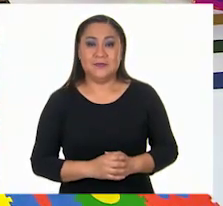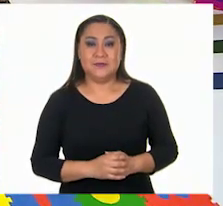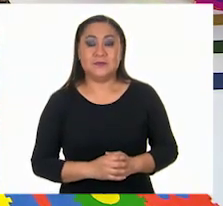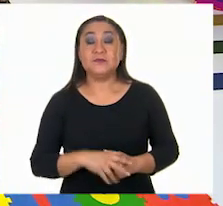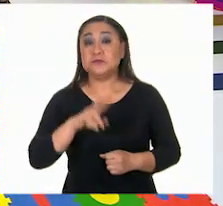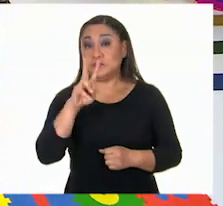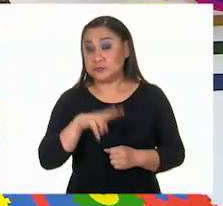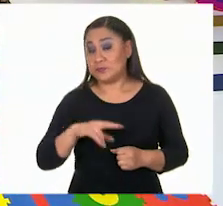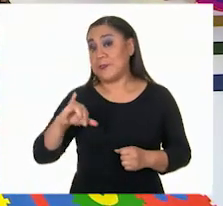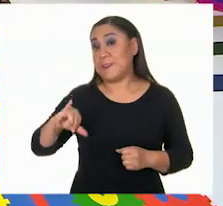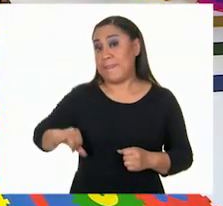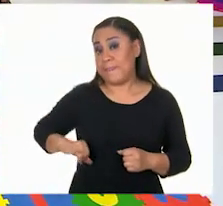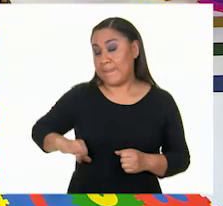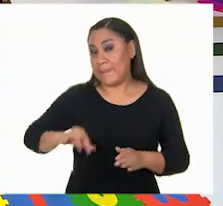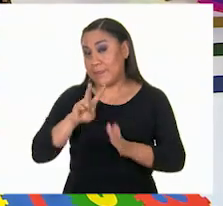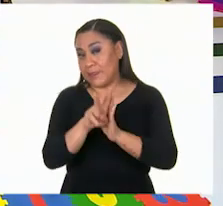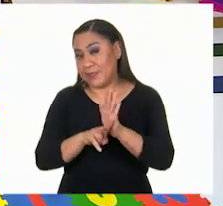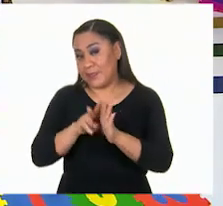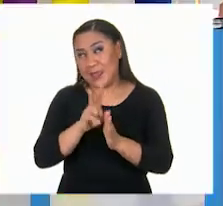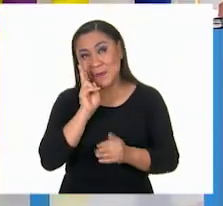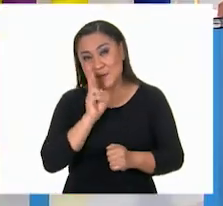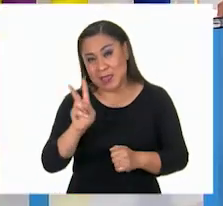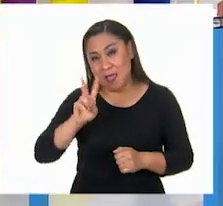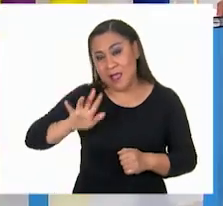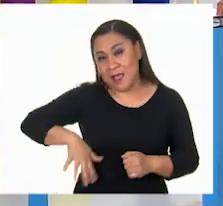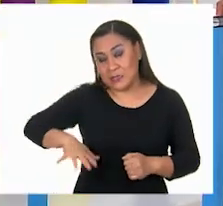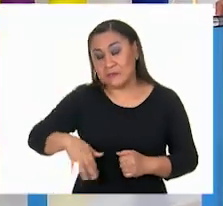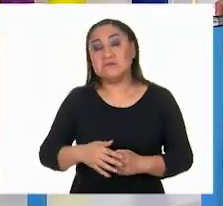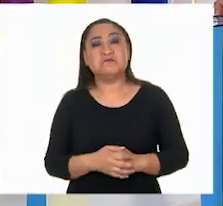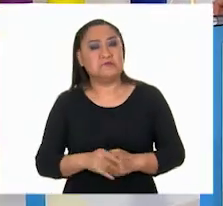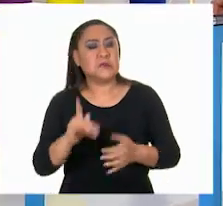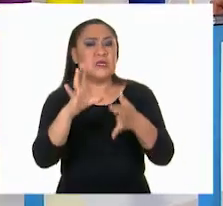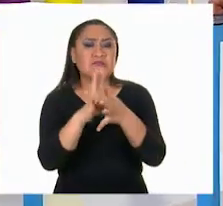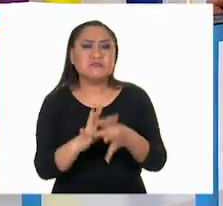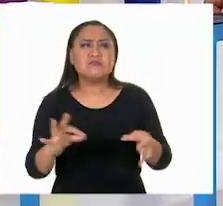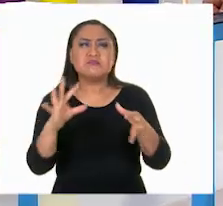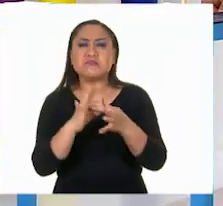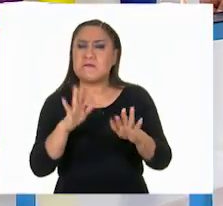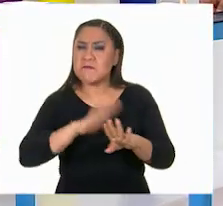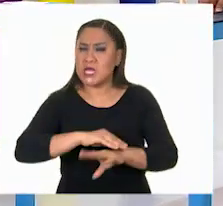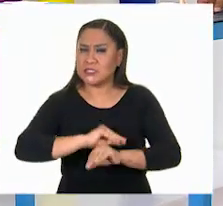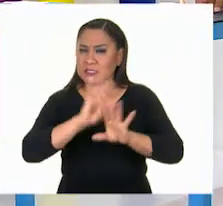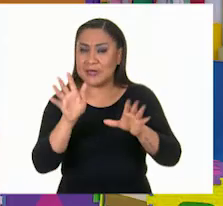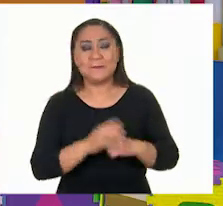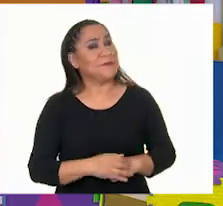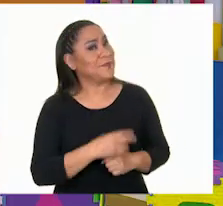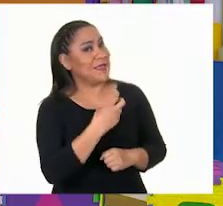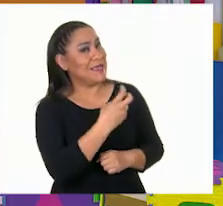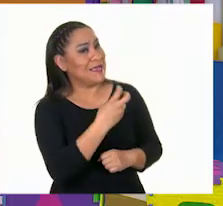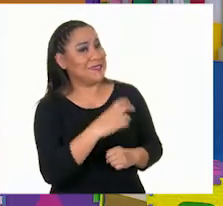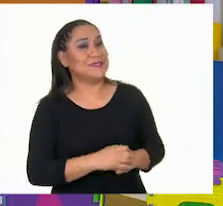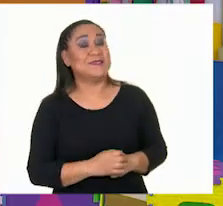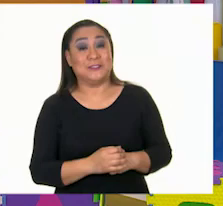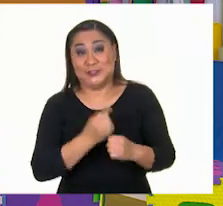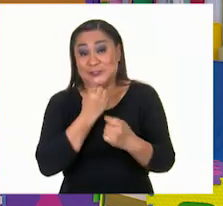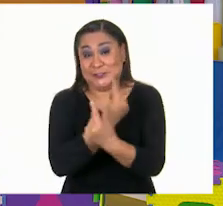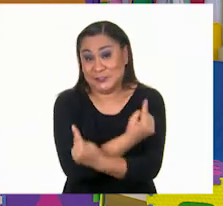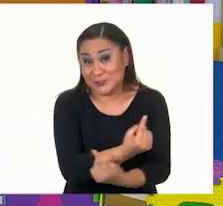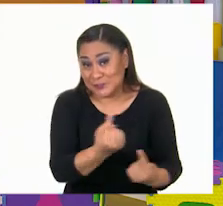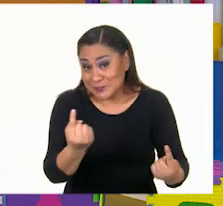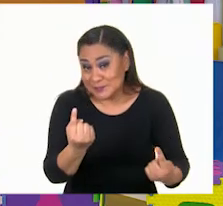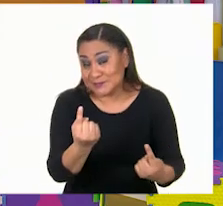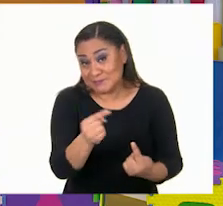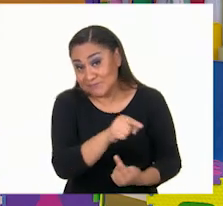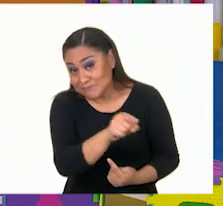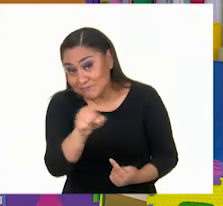Muy interesante este video que acabamos de ver, maestra Rosalba. Explica muy bien las cosas. Así es. Niñas y niños, vamos a ver